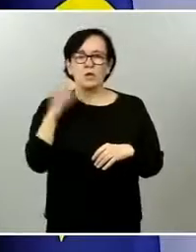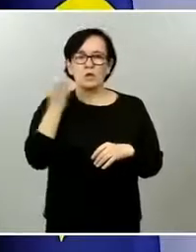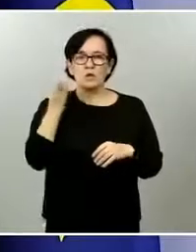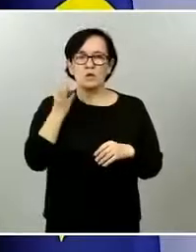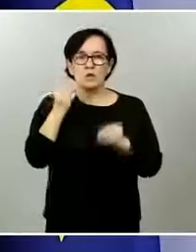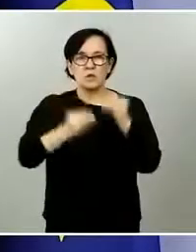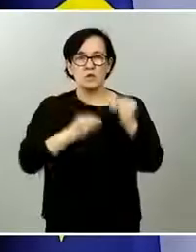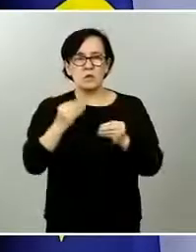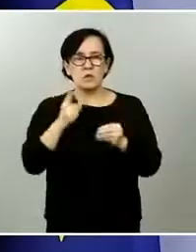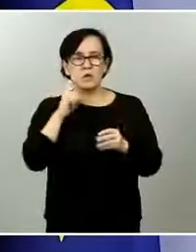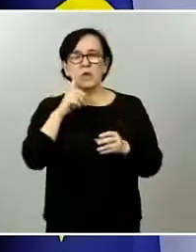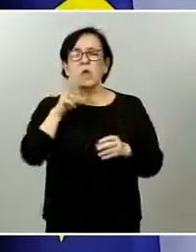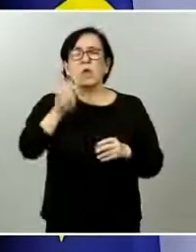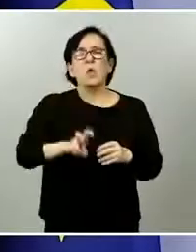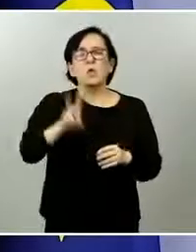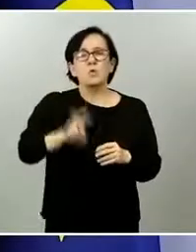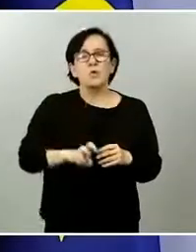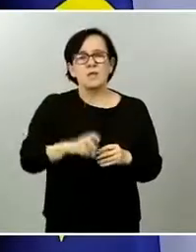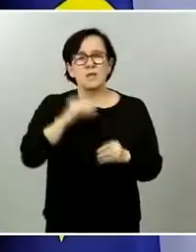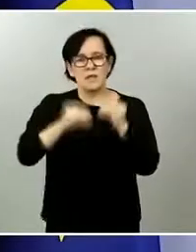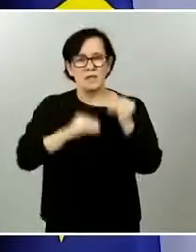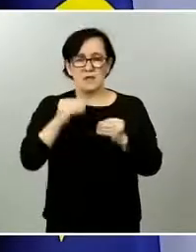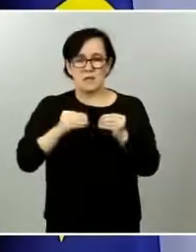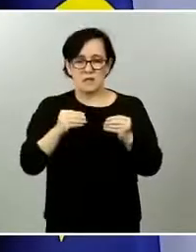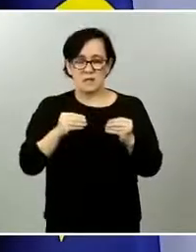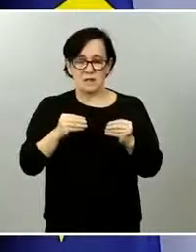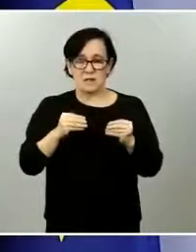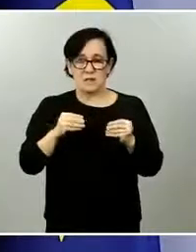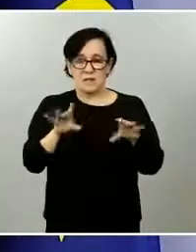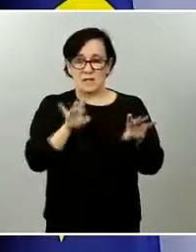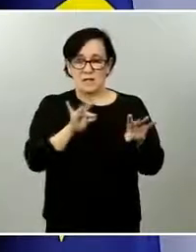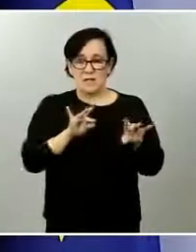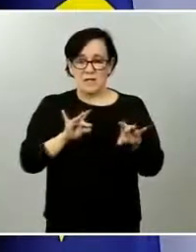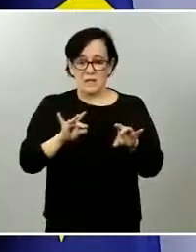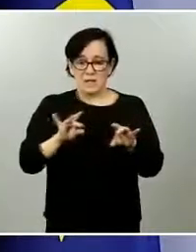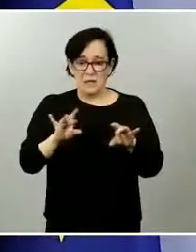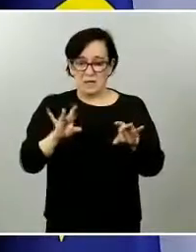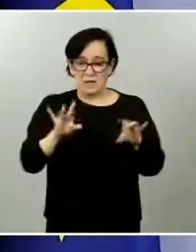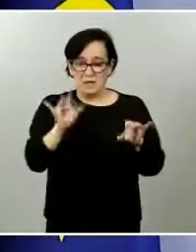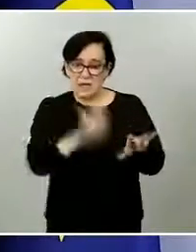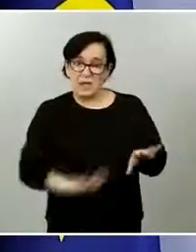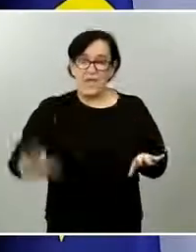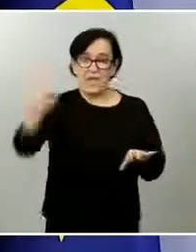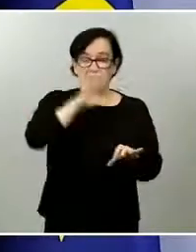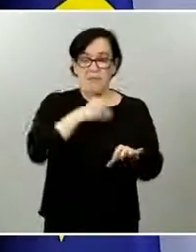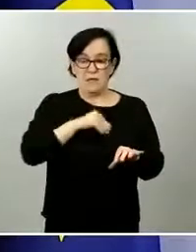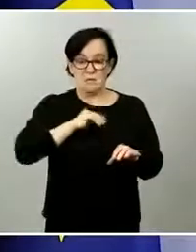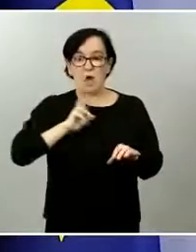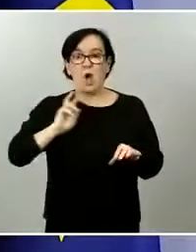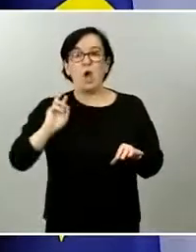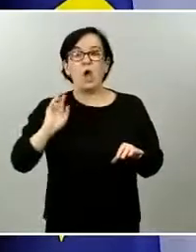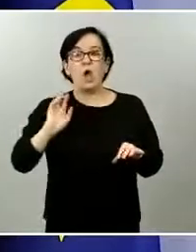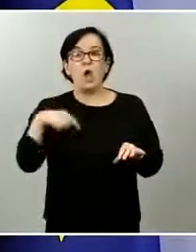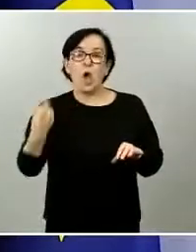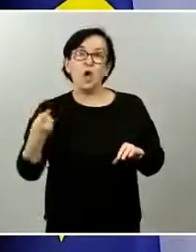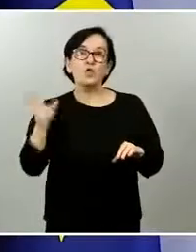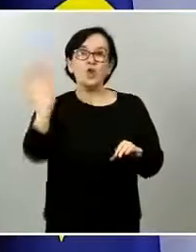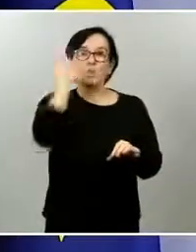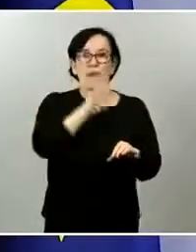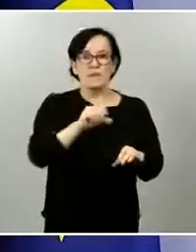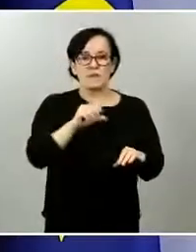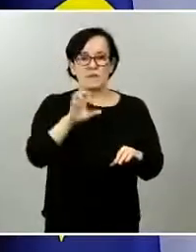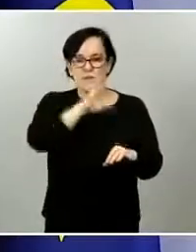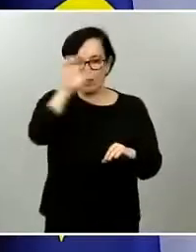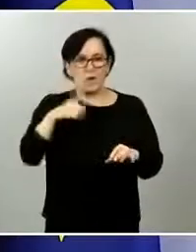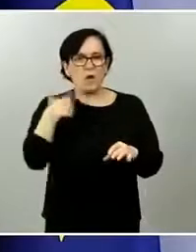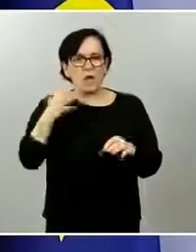este segundo rango de esta segunda categoría hay que valorarnos con muchísima prudencia solo tienen detenerla solo tienen detener la